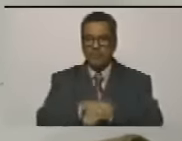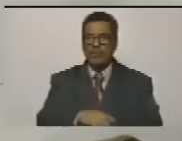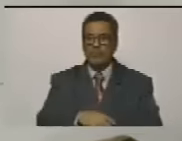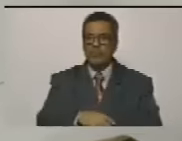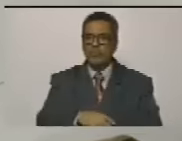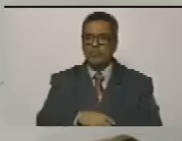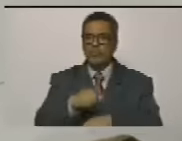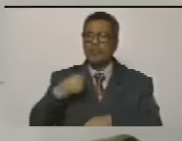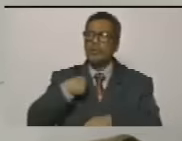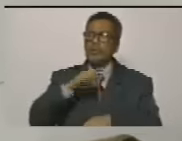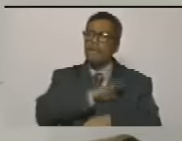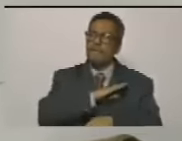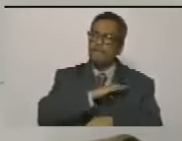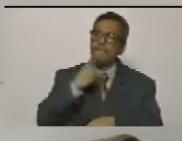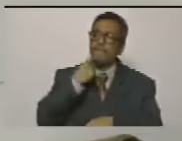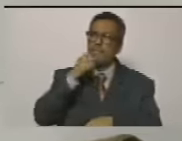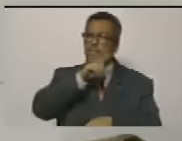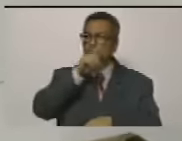y yo me pregunto